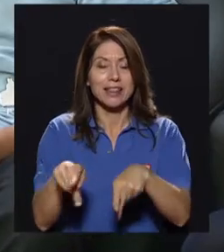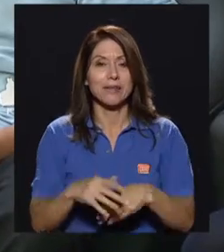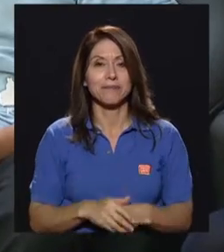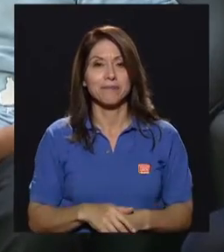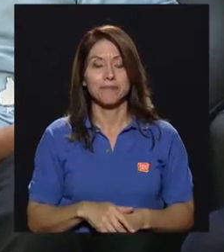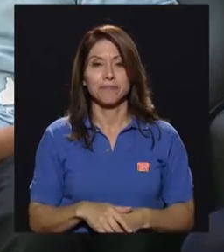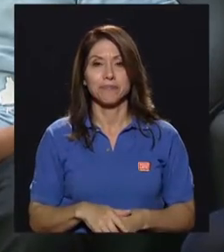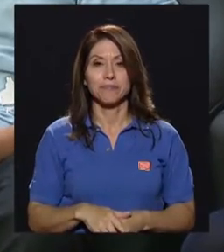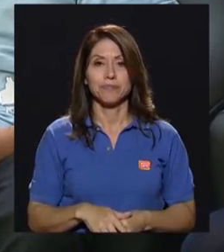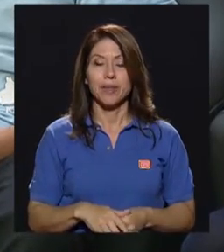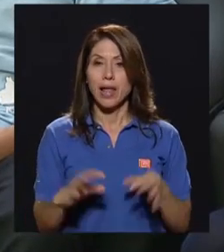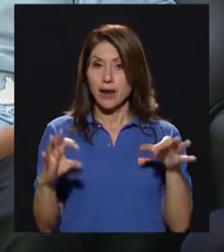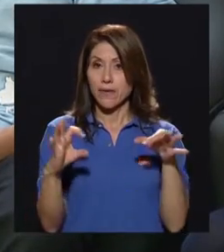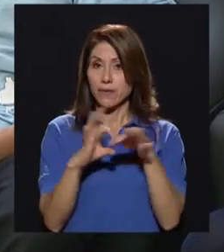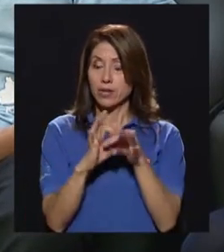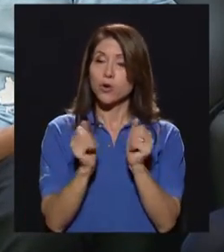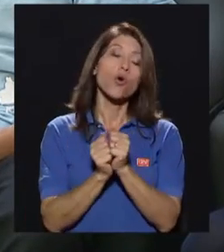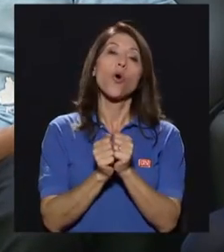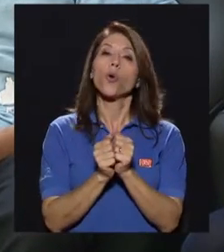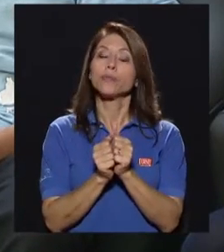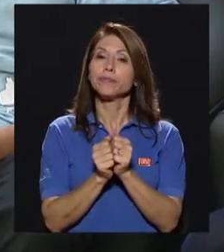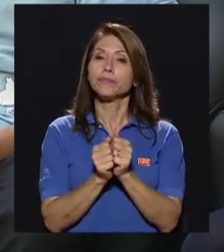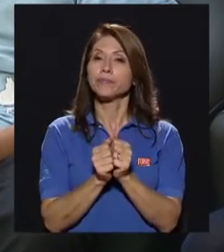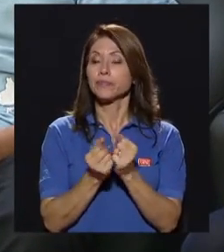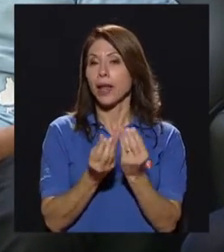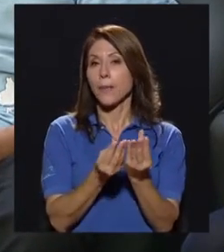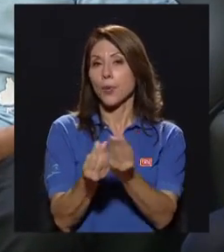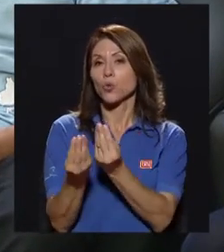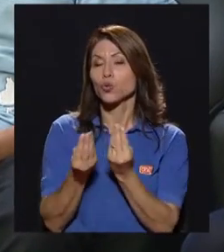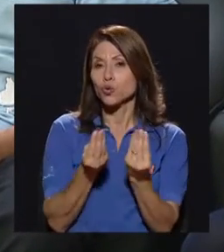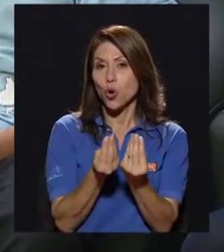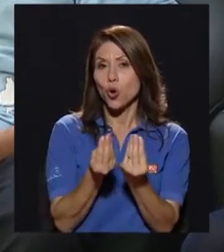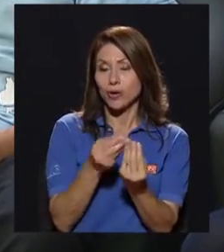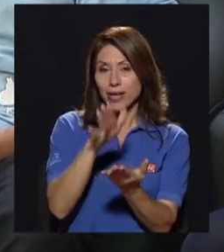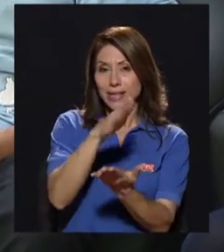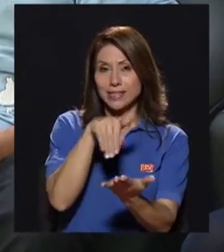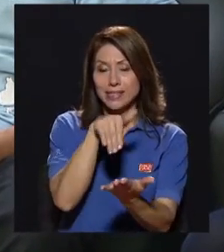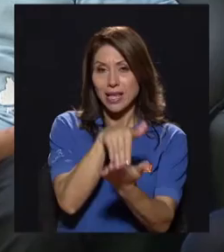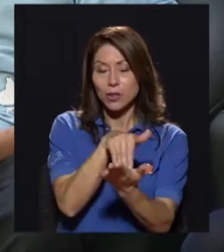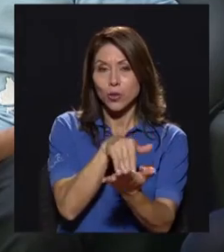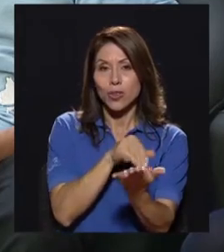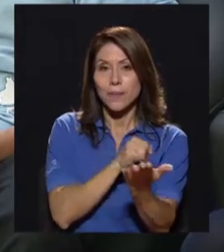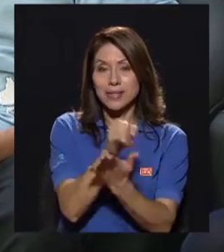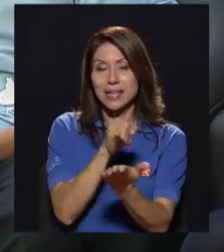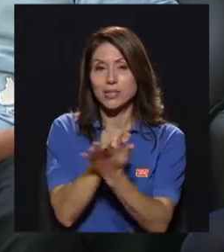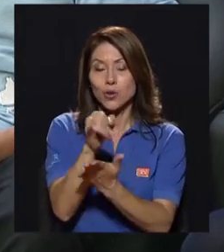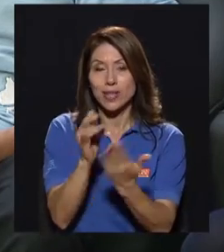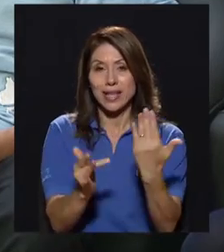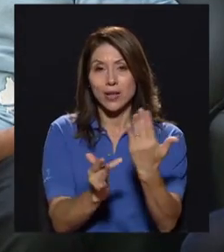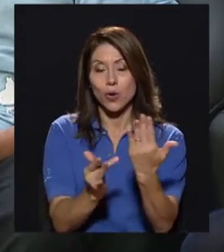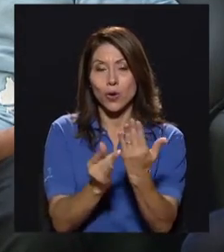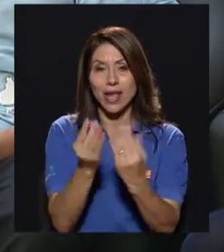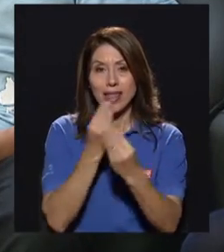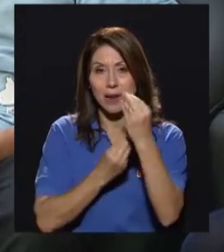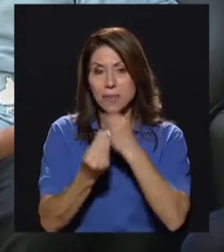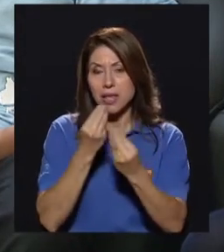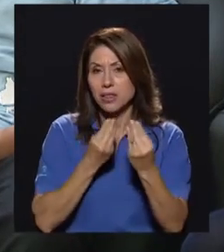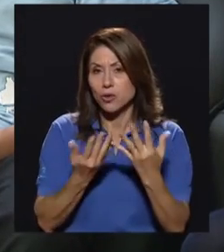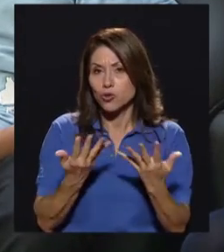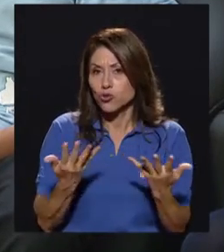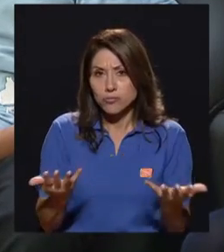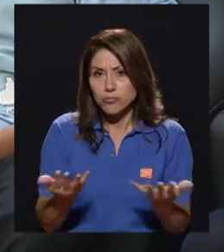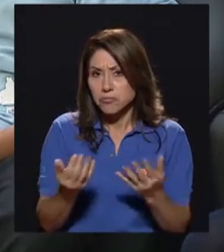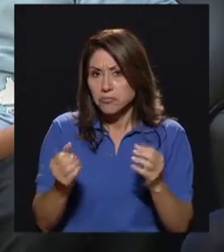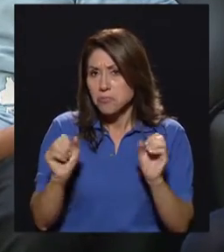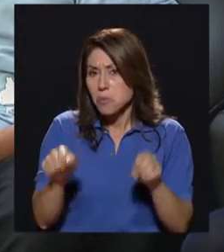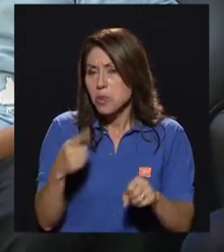En relación a la producción que se está haciendo en la escuela, perdón, en el Centro de Investigación en Tecnología de Alimentos, ¿qué